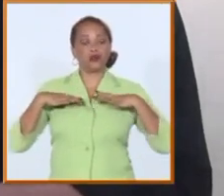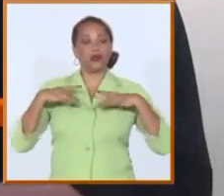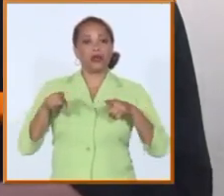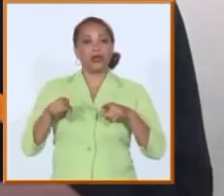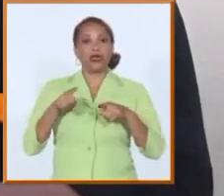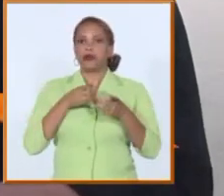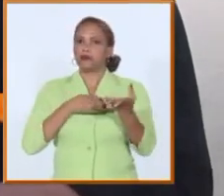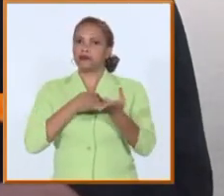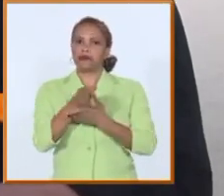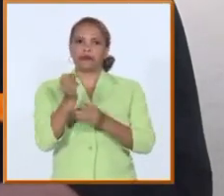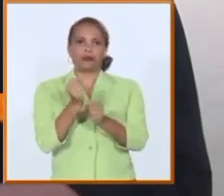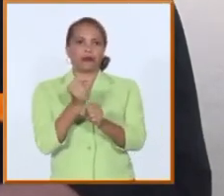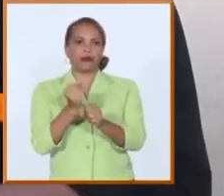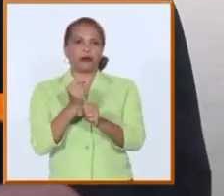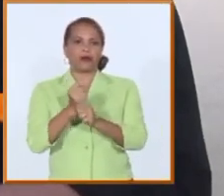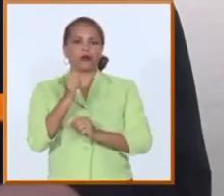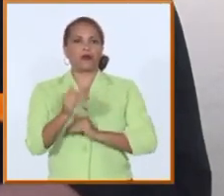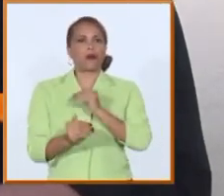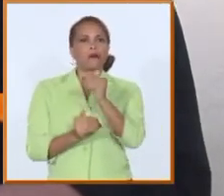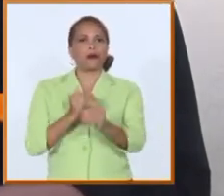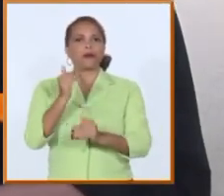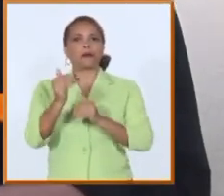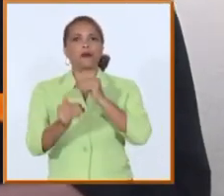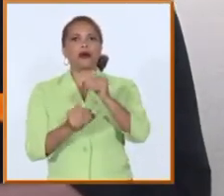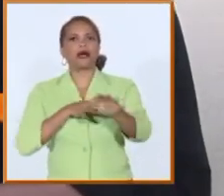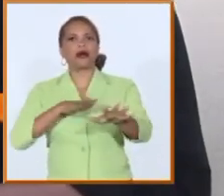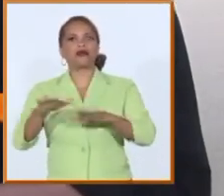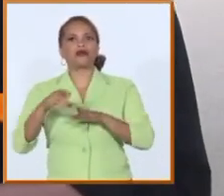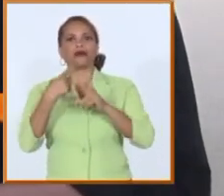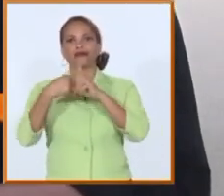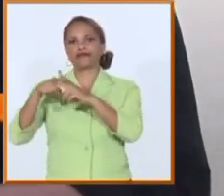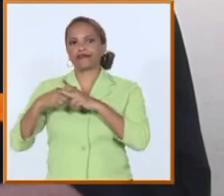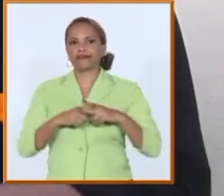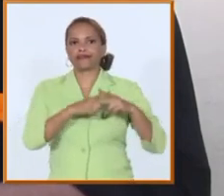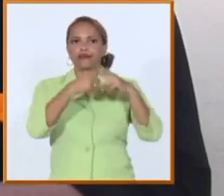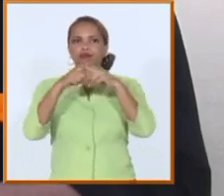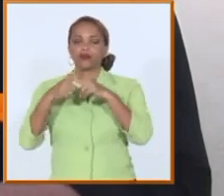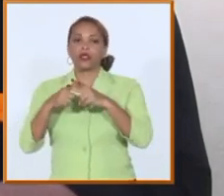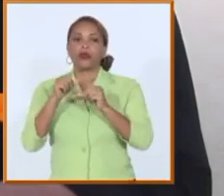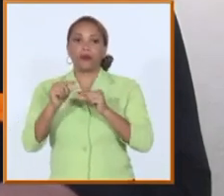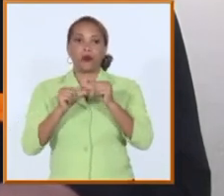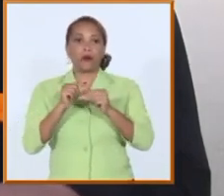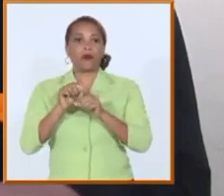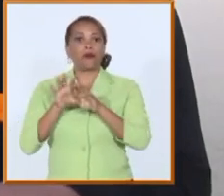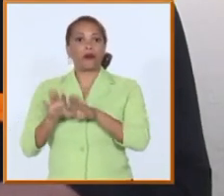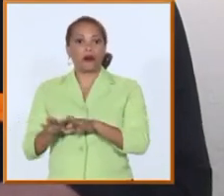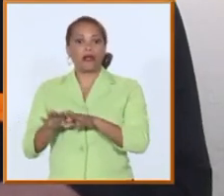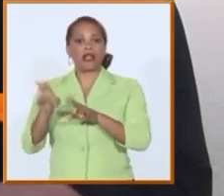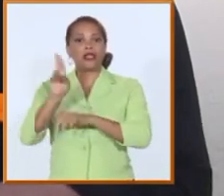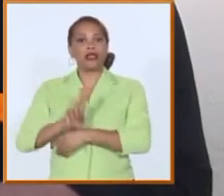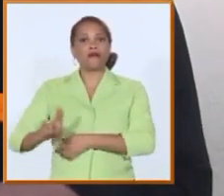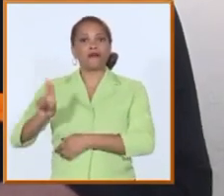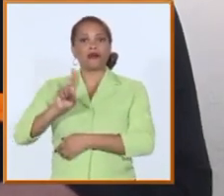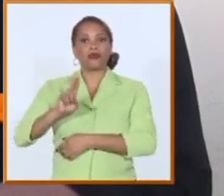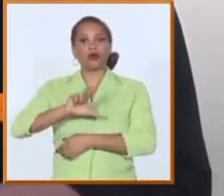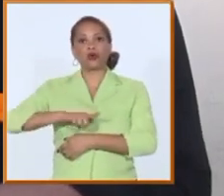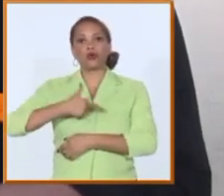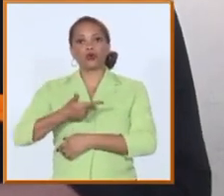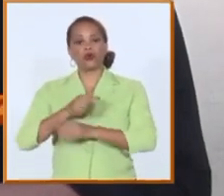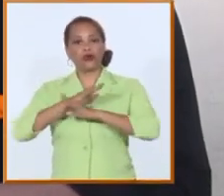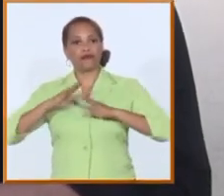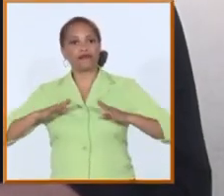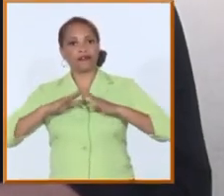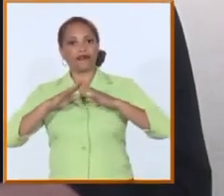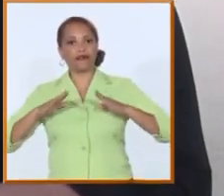detuvo y avanzamos en las acciones constructivas que se venían desarrollando ya en la facultad de cultura física una